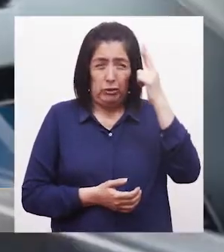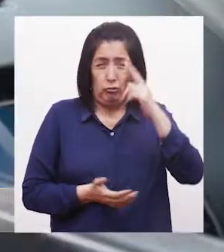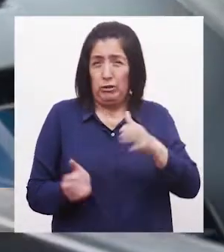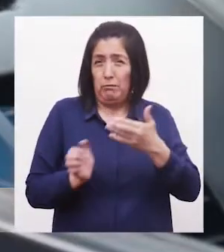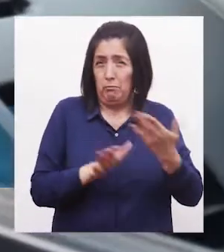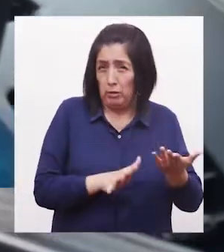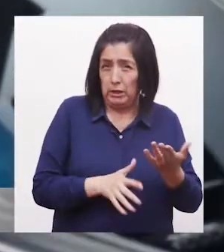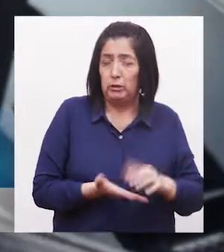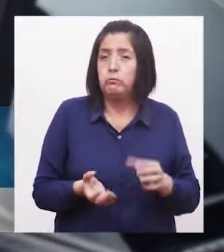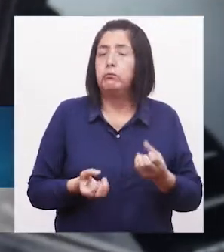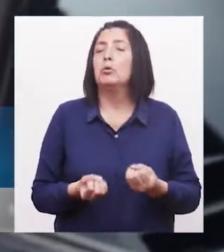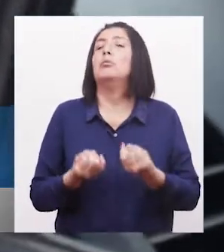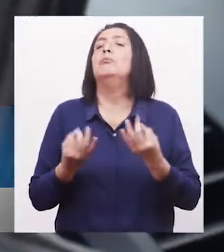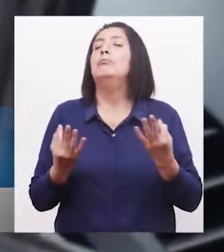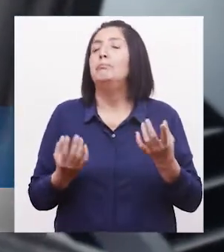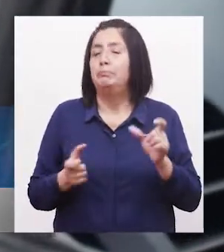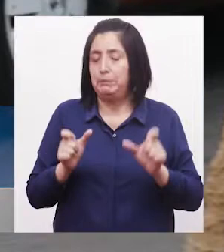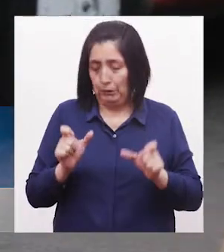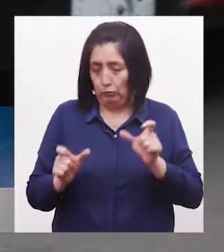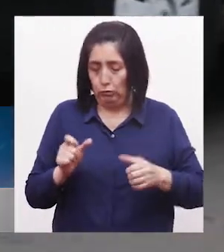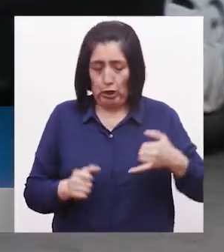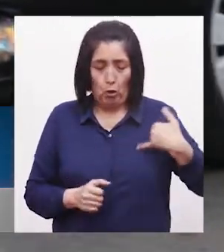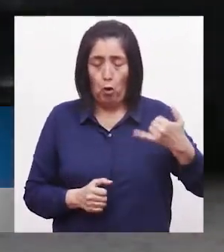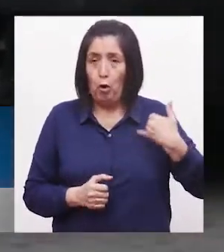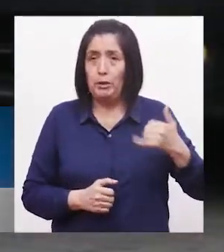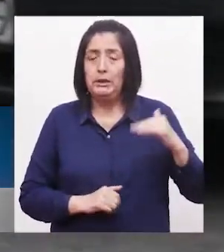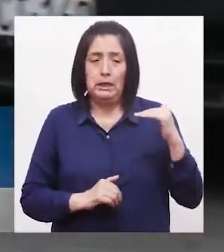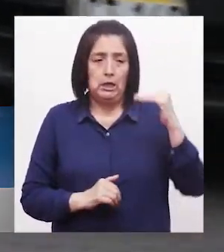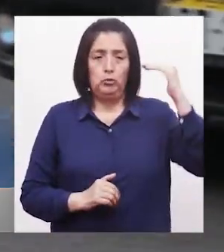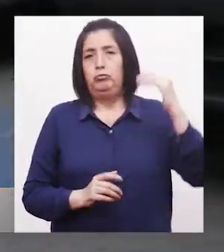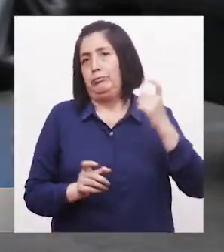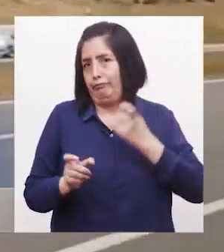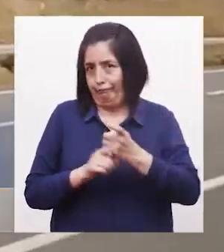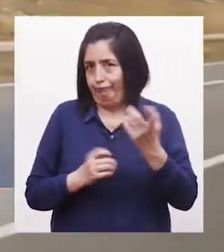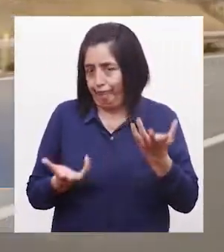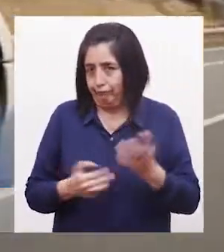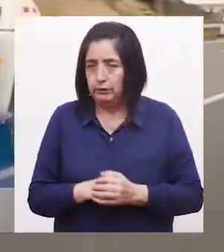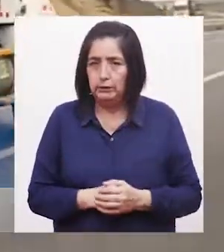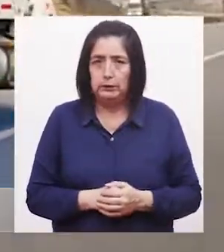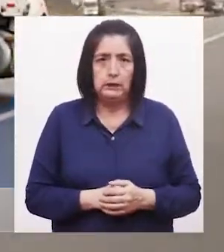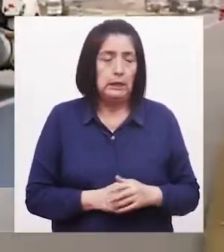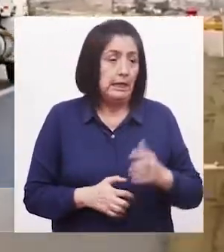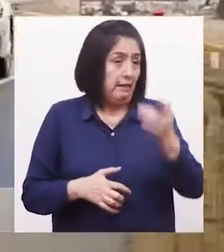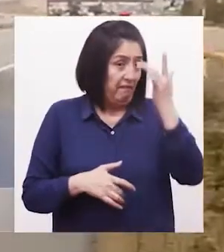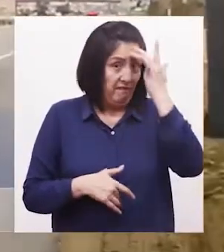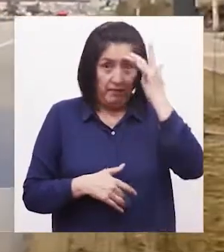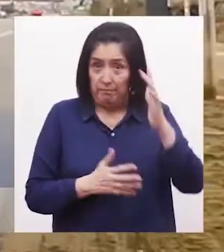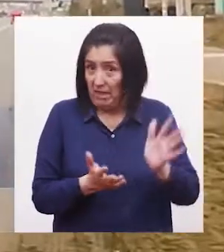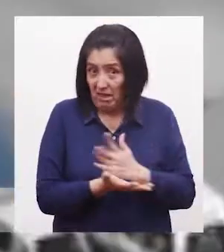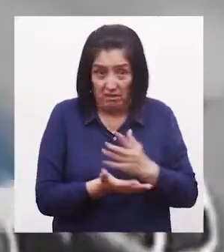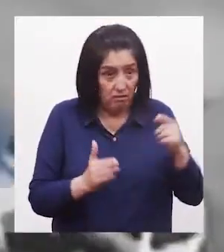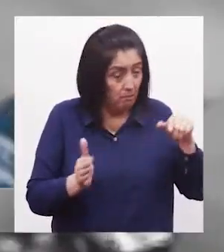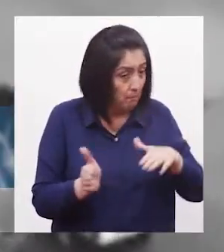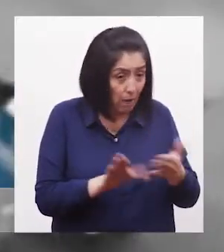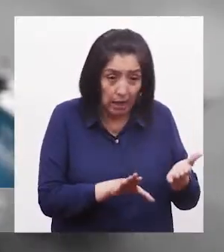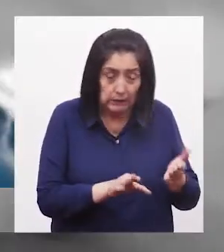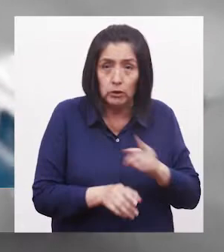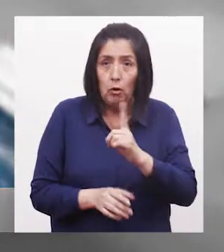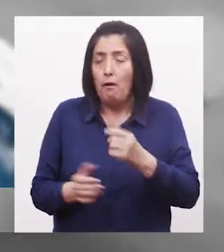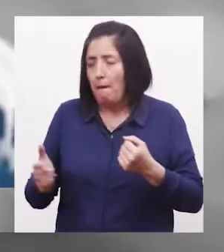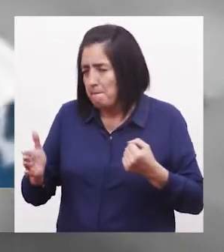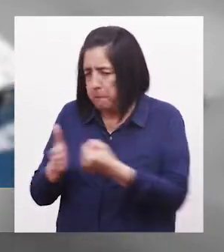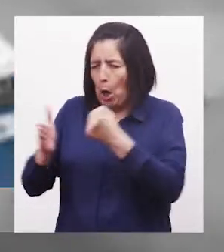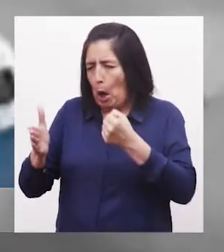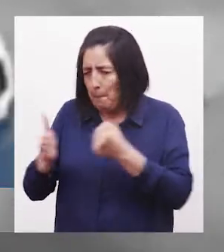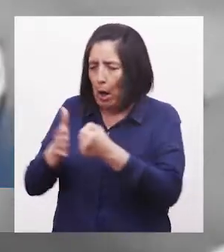muerte por el alto número de población adolescente, joven y adulta afectada Ninguna enfermedad los mata más que los choques,